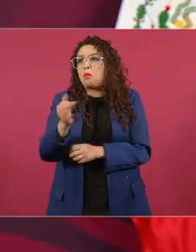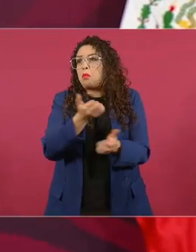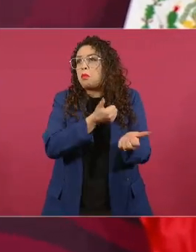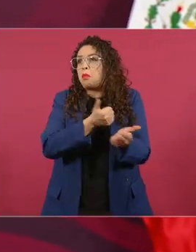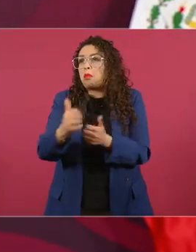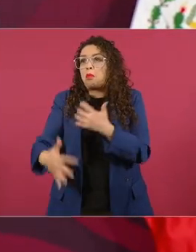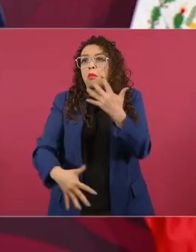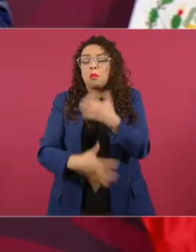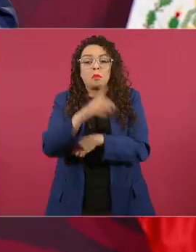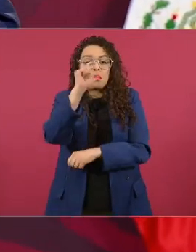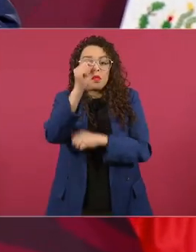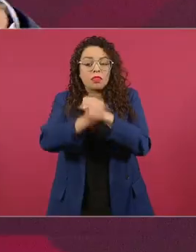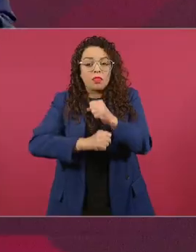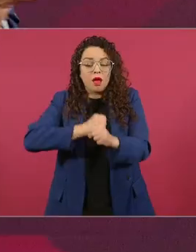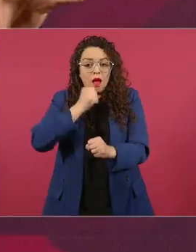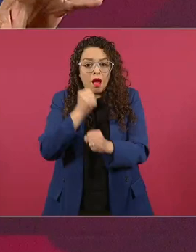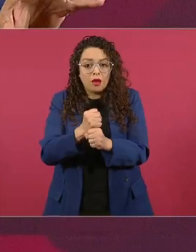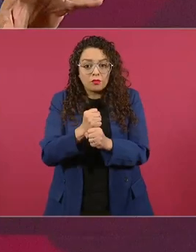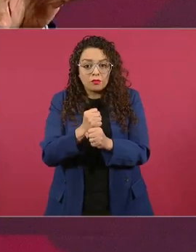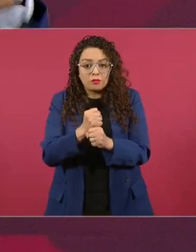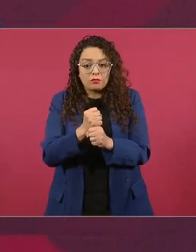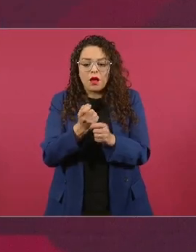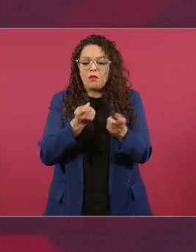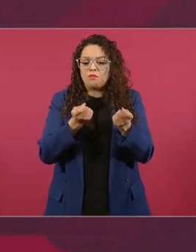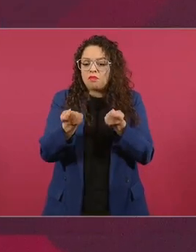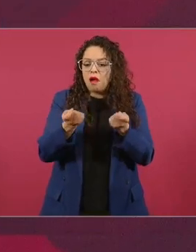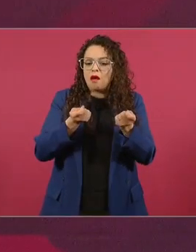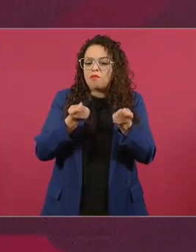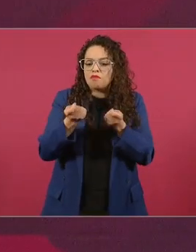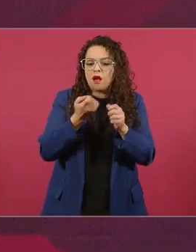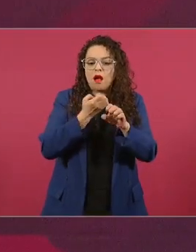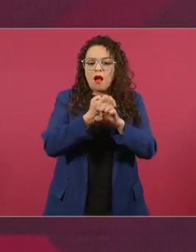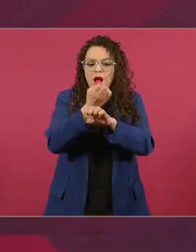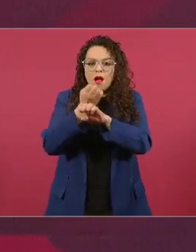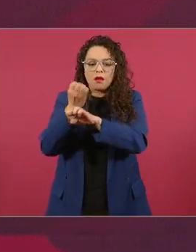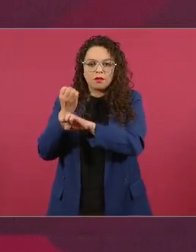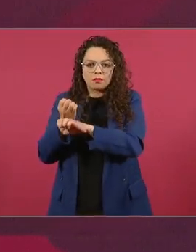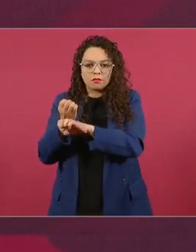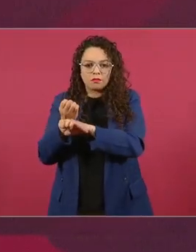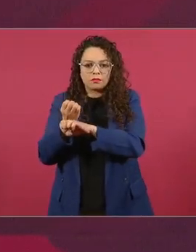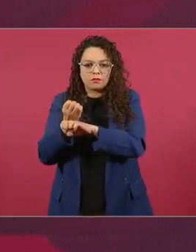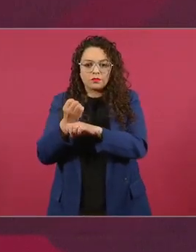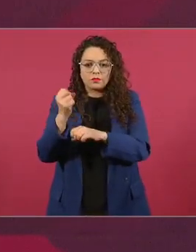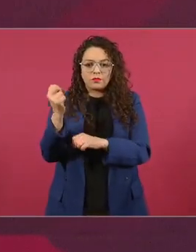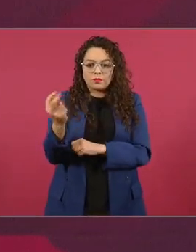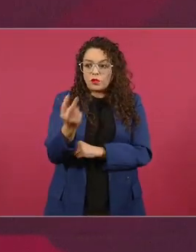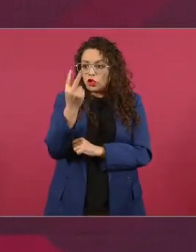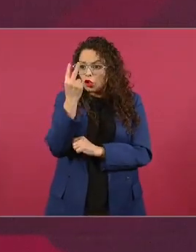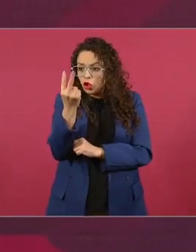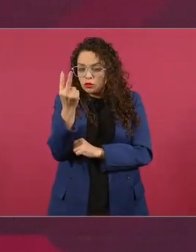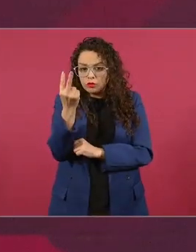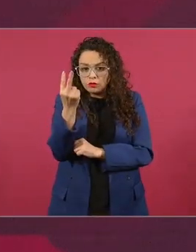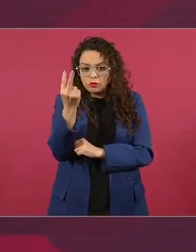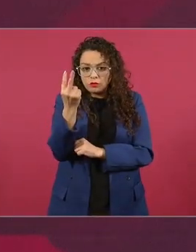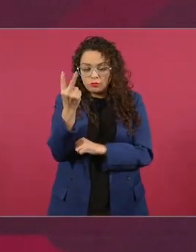en la mayoría de los estados gobernaron dos en 34 años